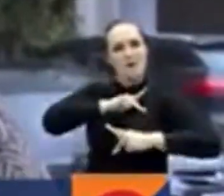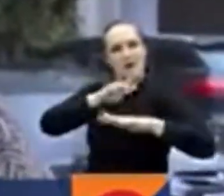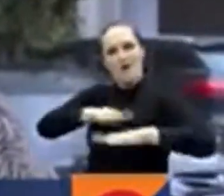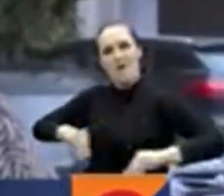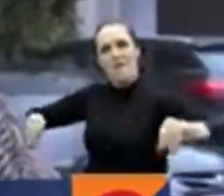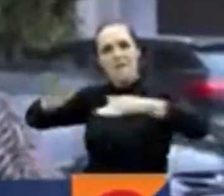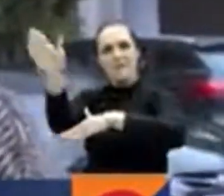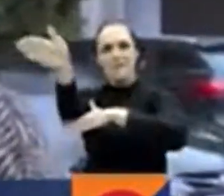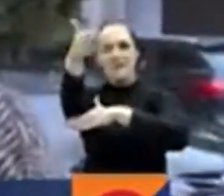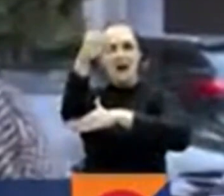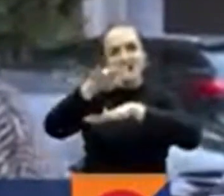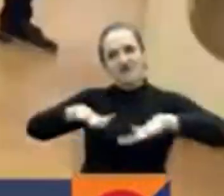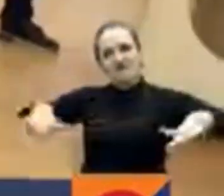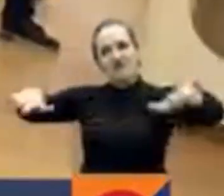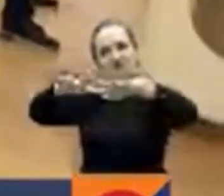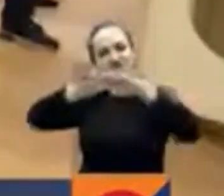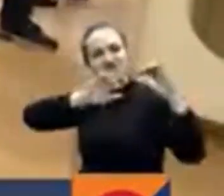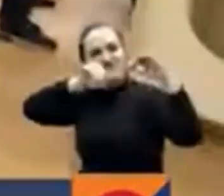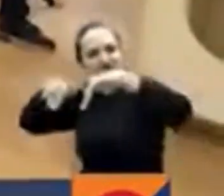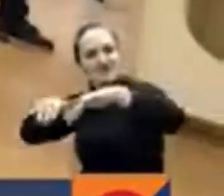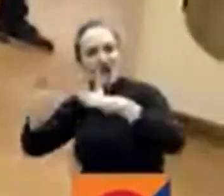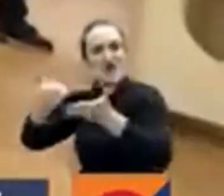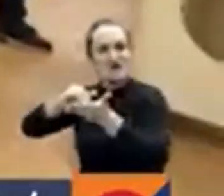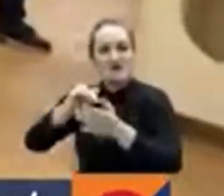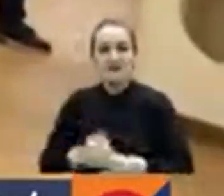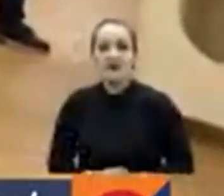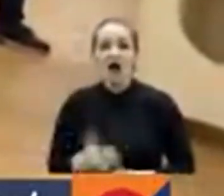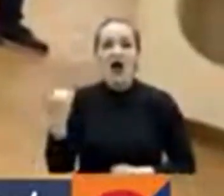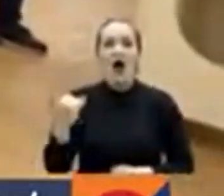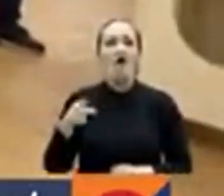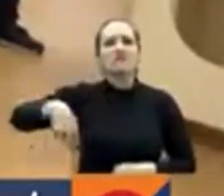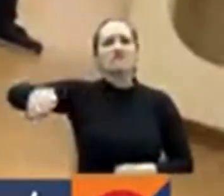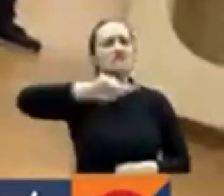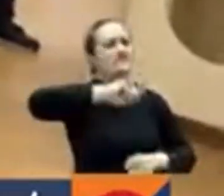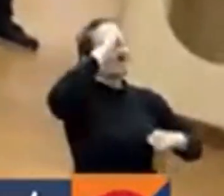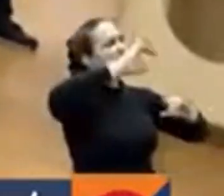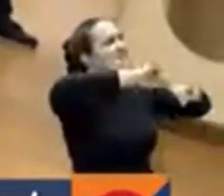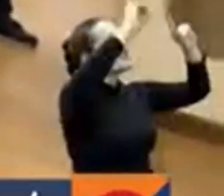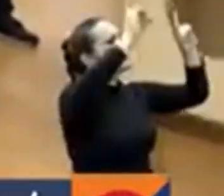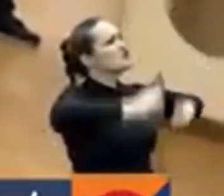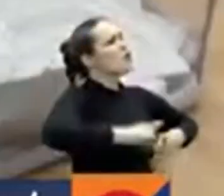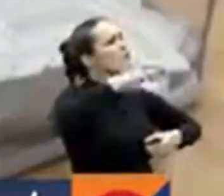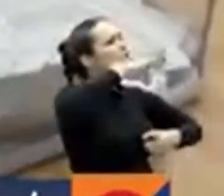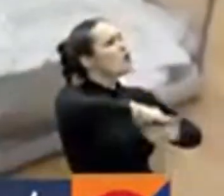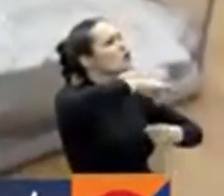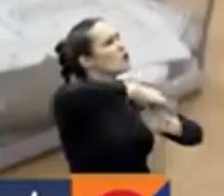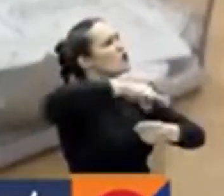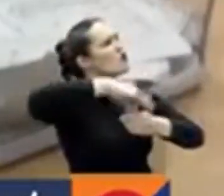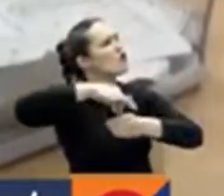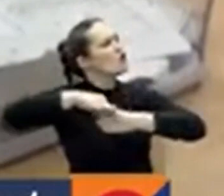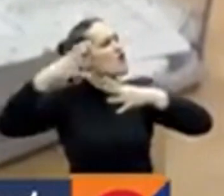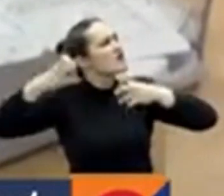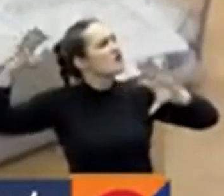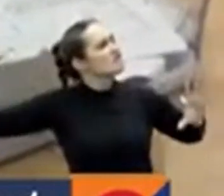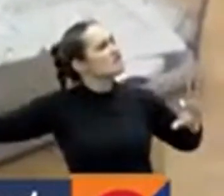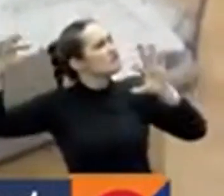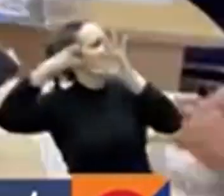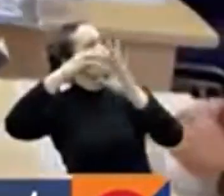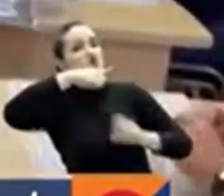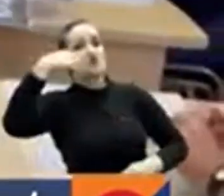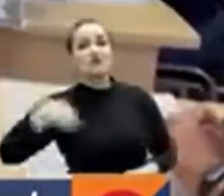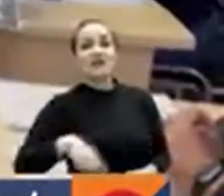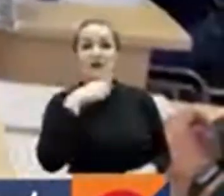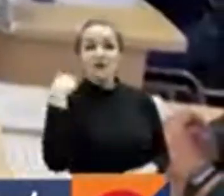volviendo a sus brazos y es que con este ejercicio sin aliento legal o validez para el mundo el Kremlin sofistica su